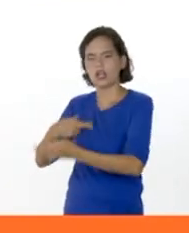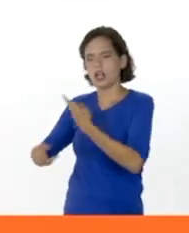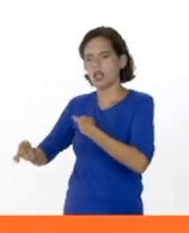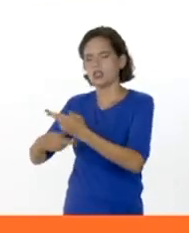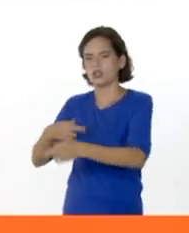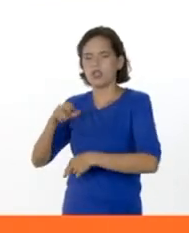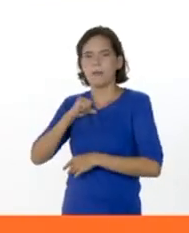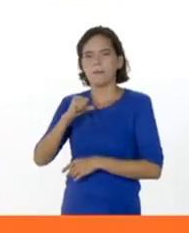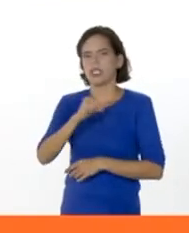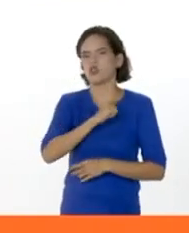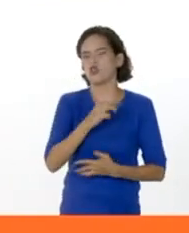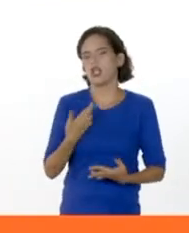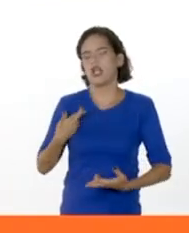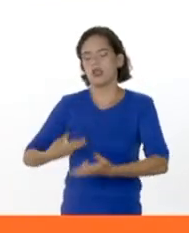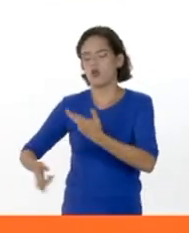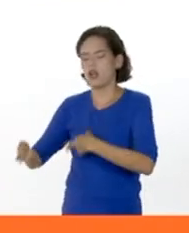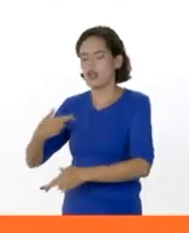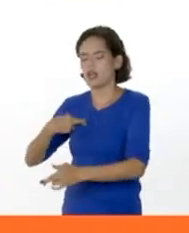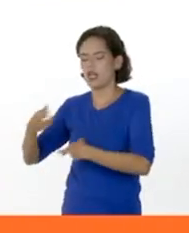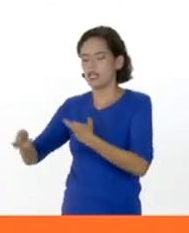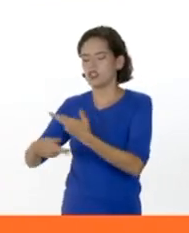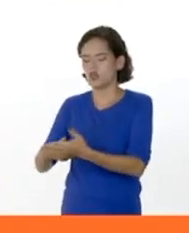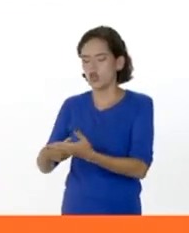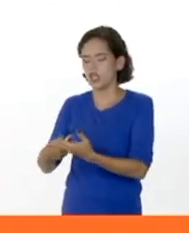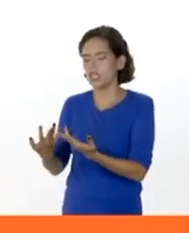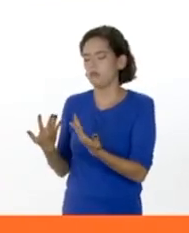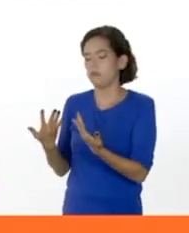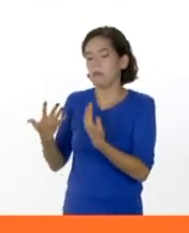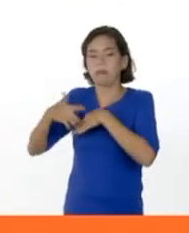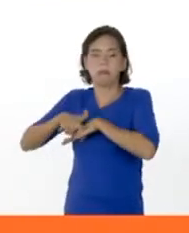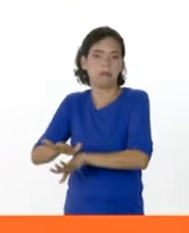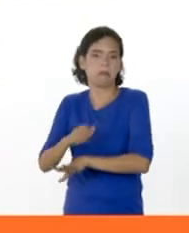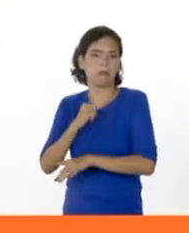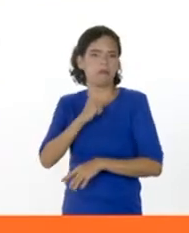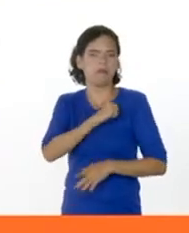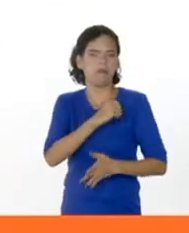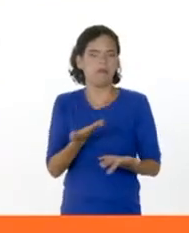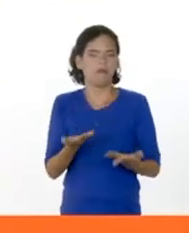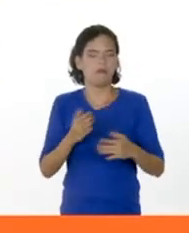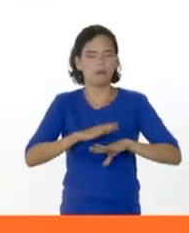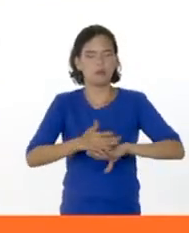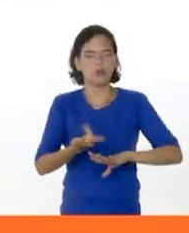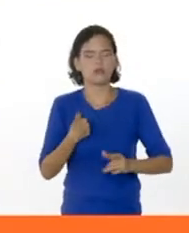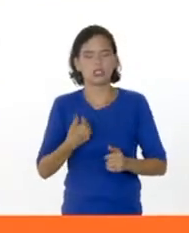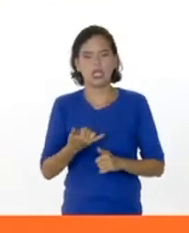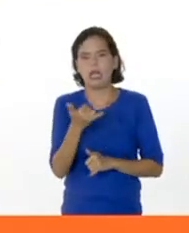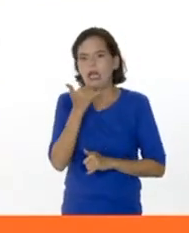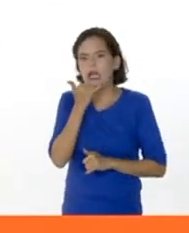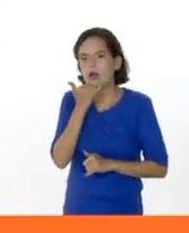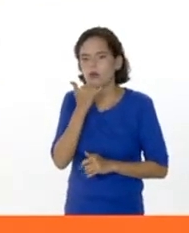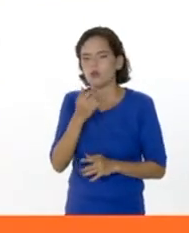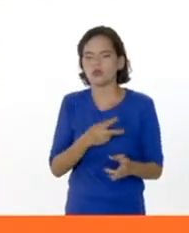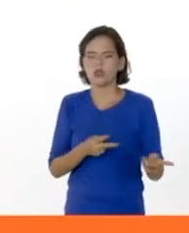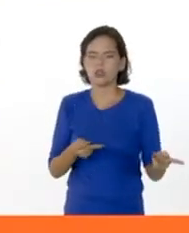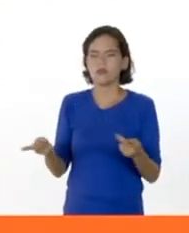y con las relaciones intrapersonales. Y por esa razón me tomé el atrevimiento de invitar al profe, ya que